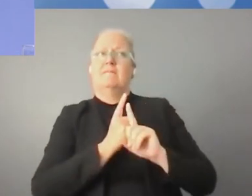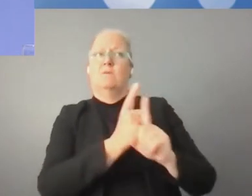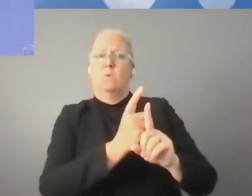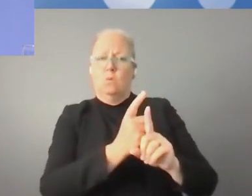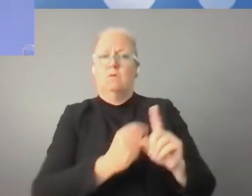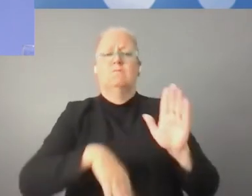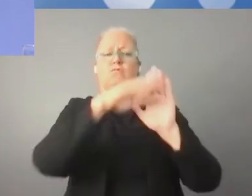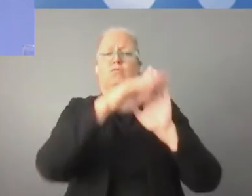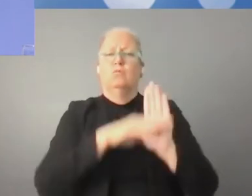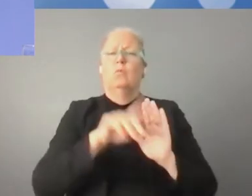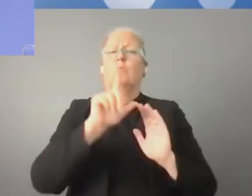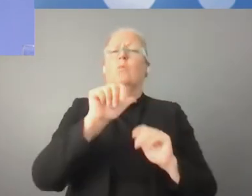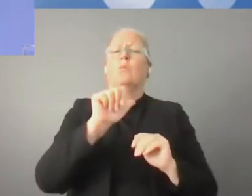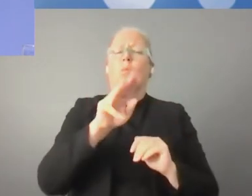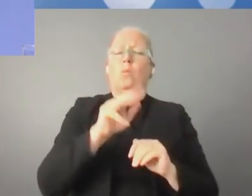Derecho.